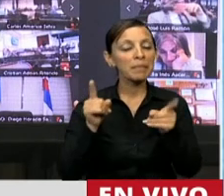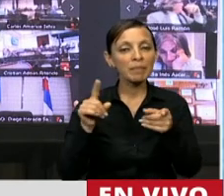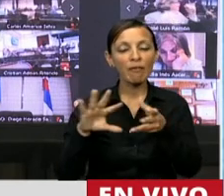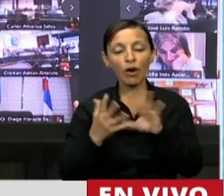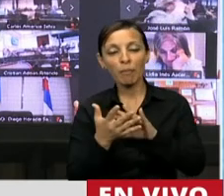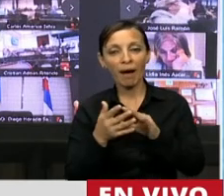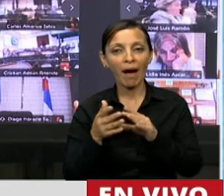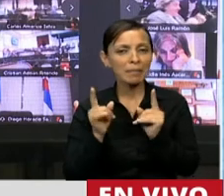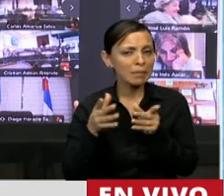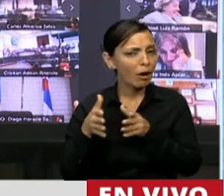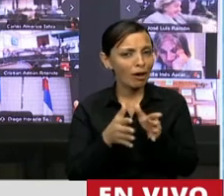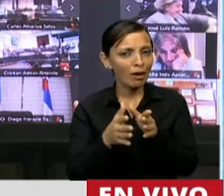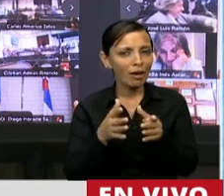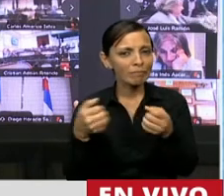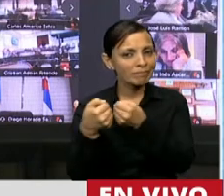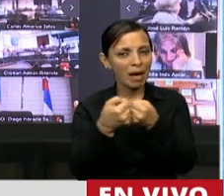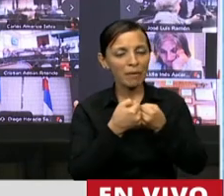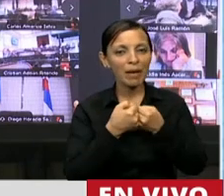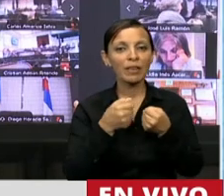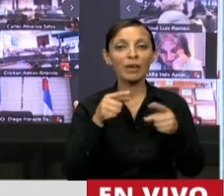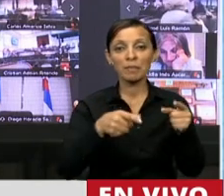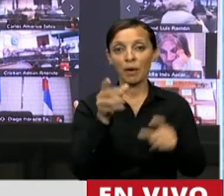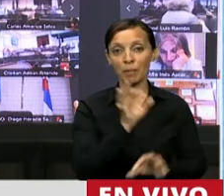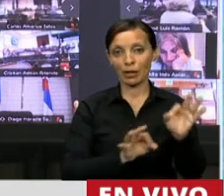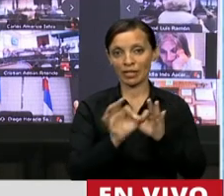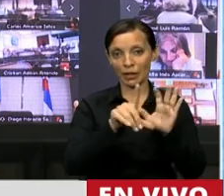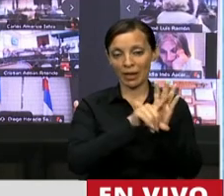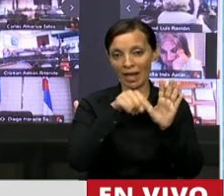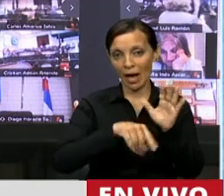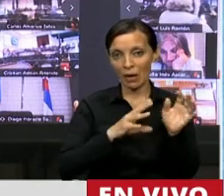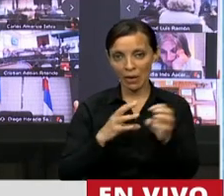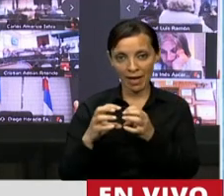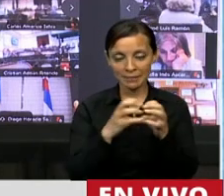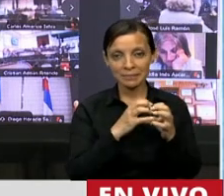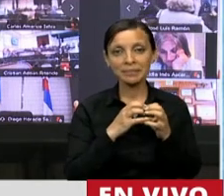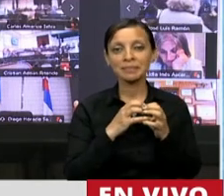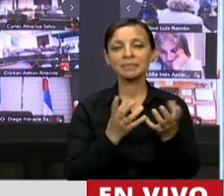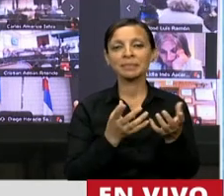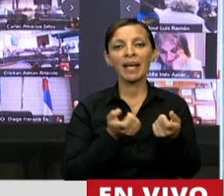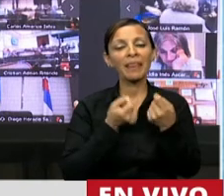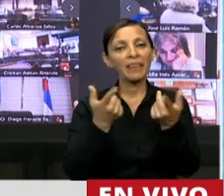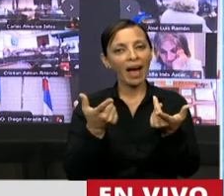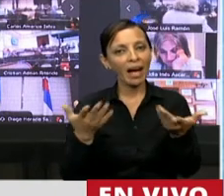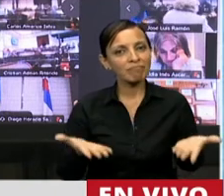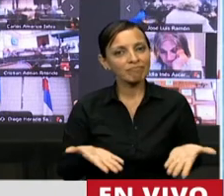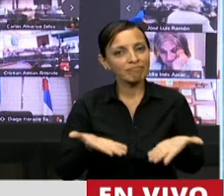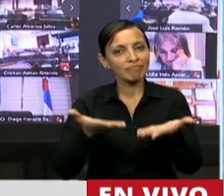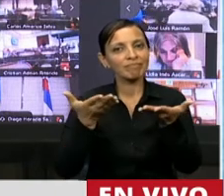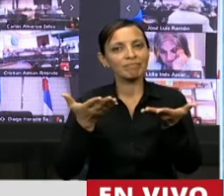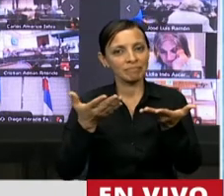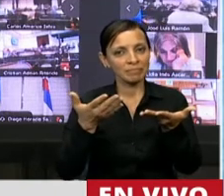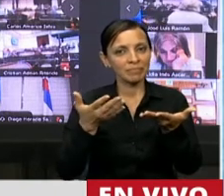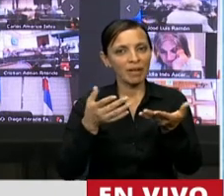sentido. Este proyecto que ahora estamos abordando recupera esa impronta